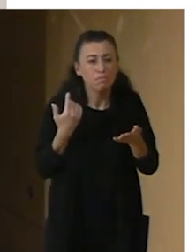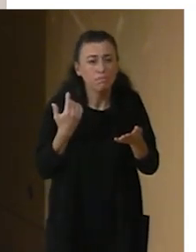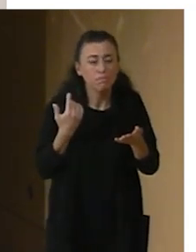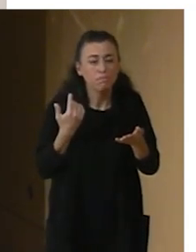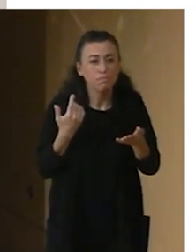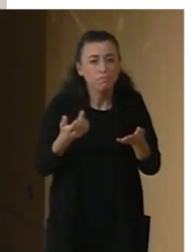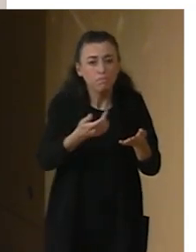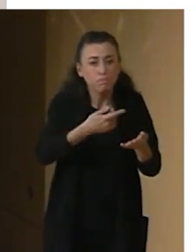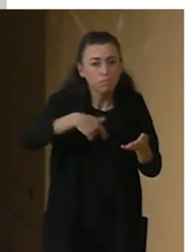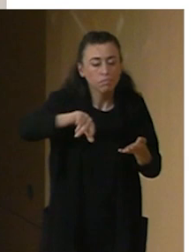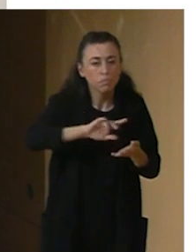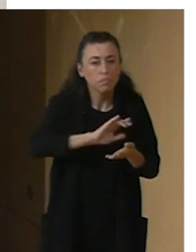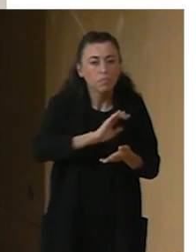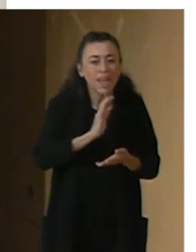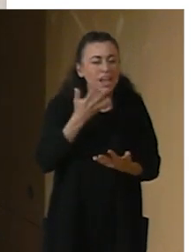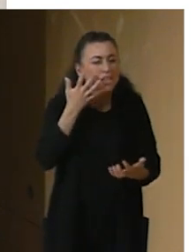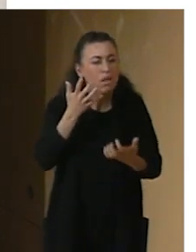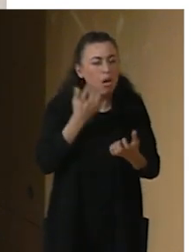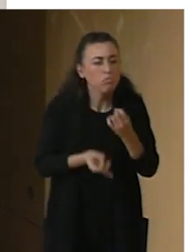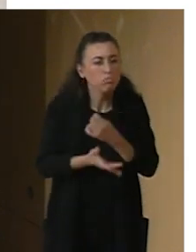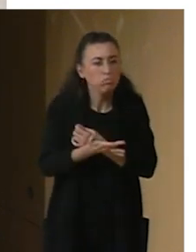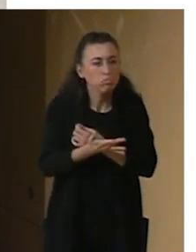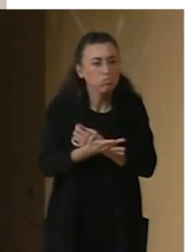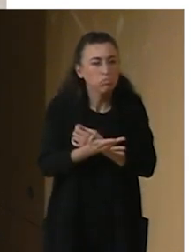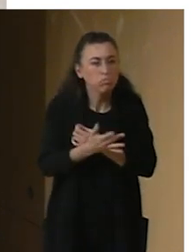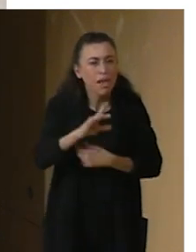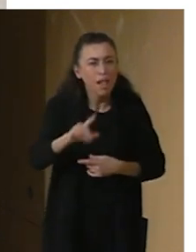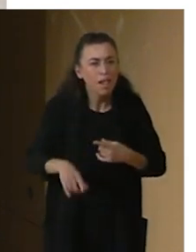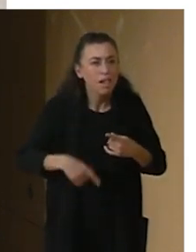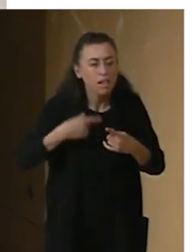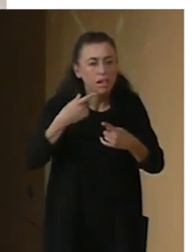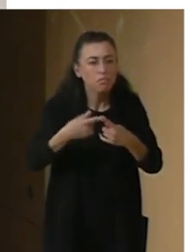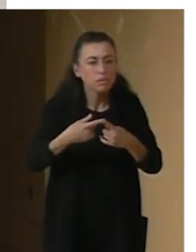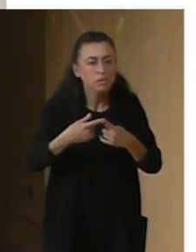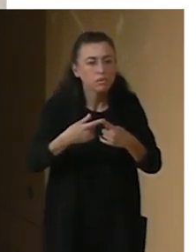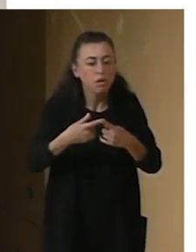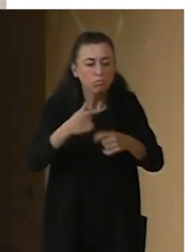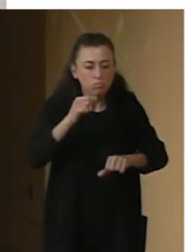ellos primero generan este espectáculo y luego empiezan una investigación